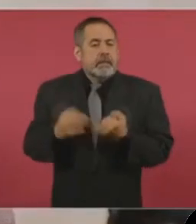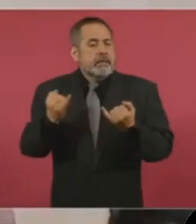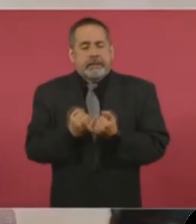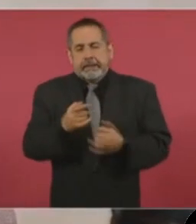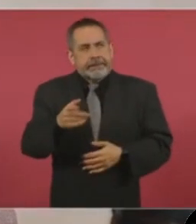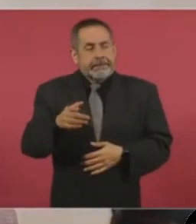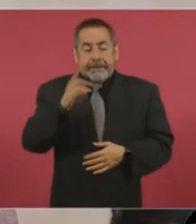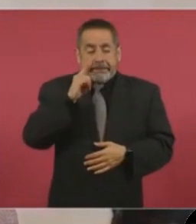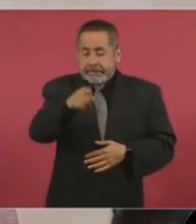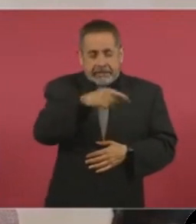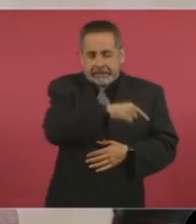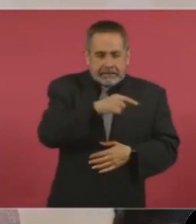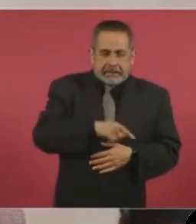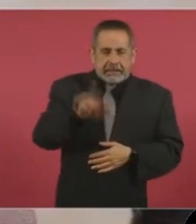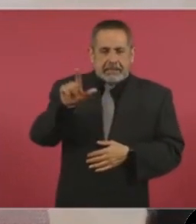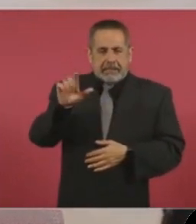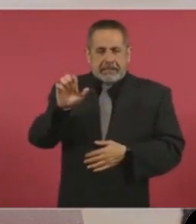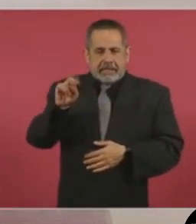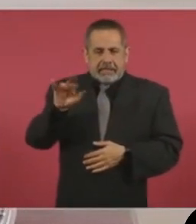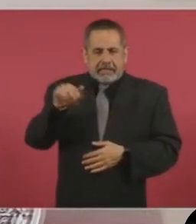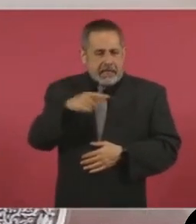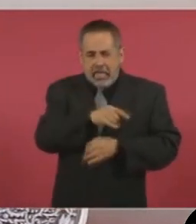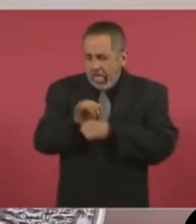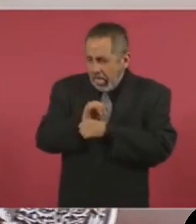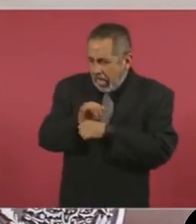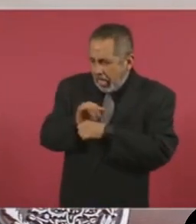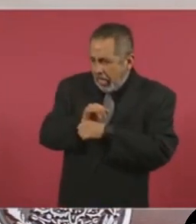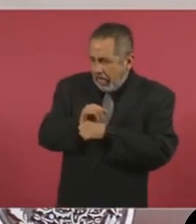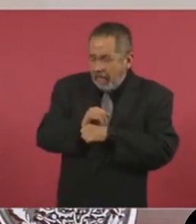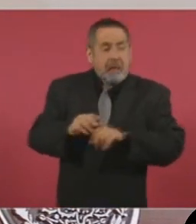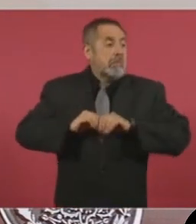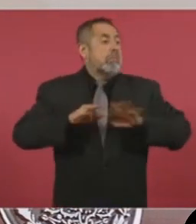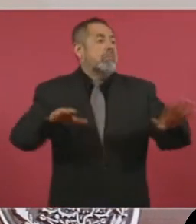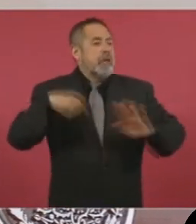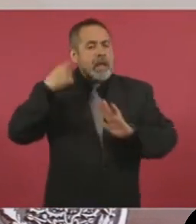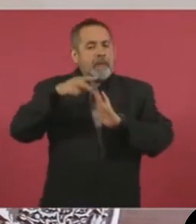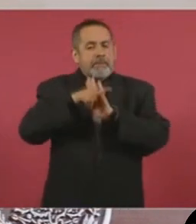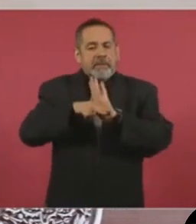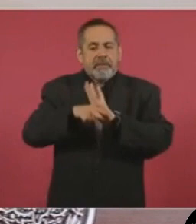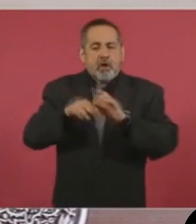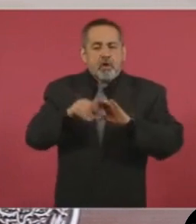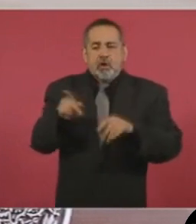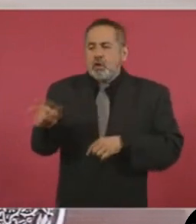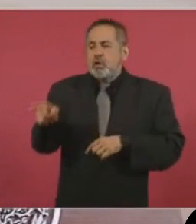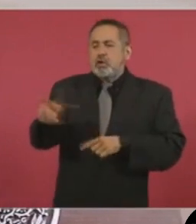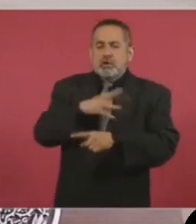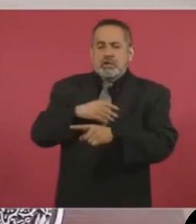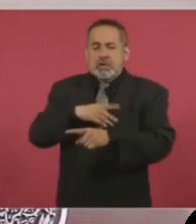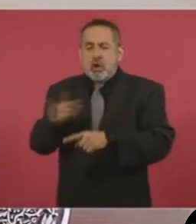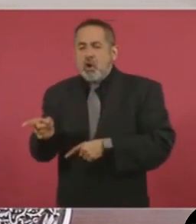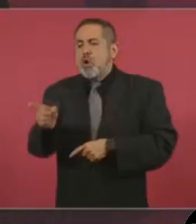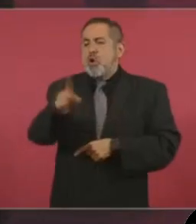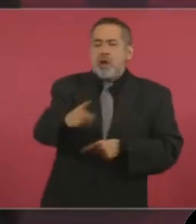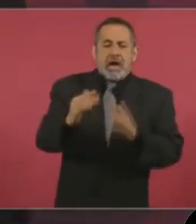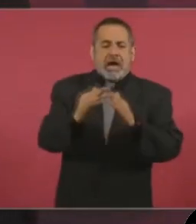lo de un video, de un pleito de uno de sus hijos en una vecindad